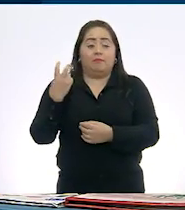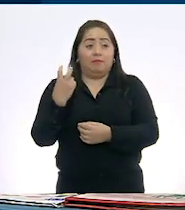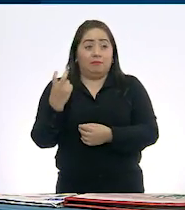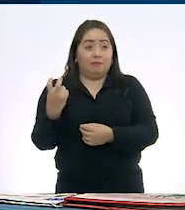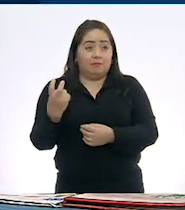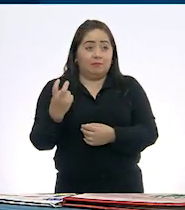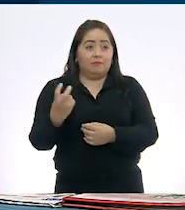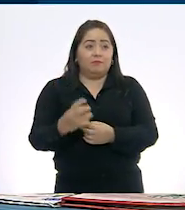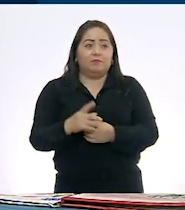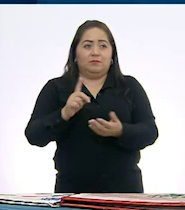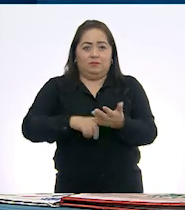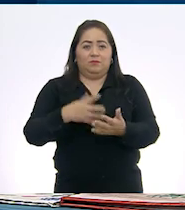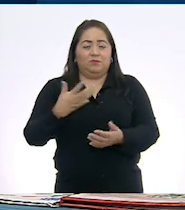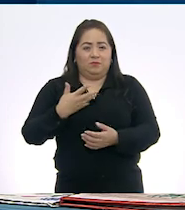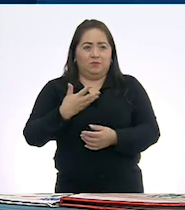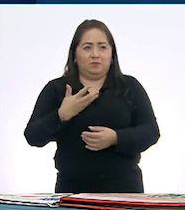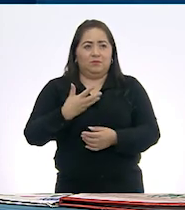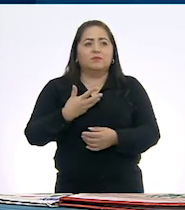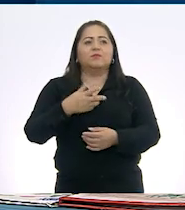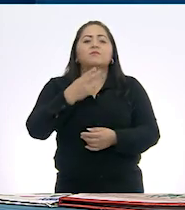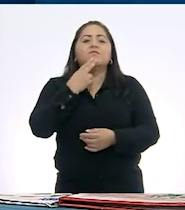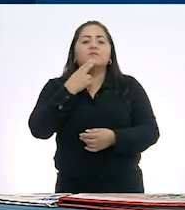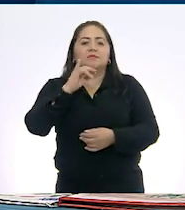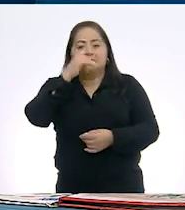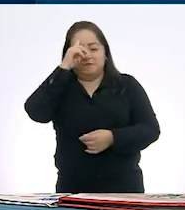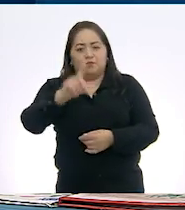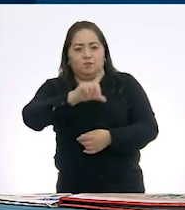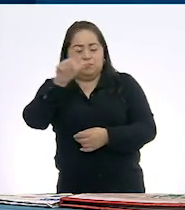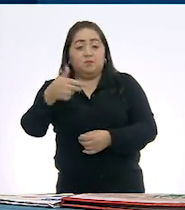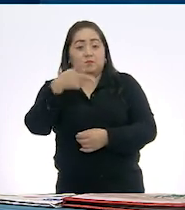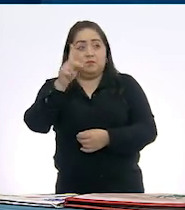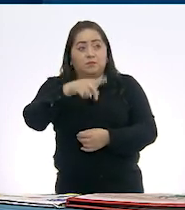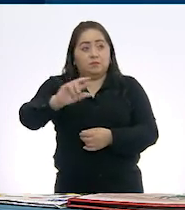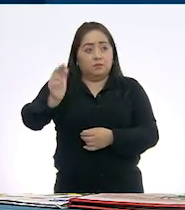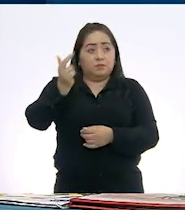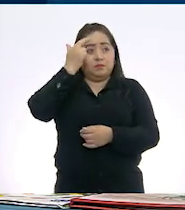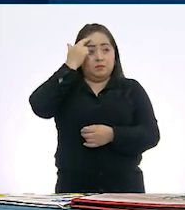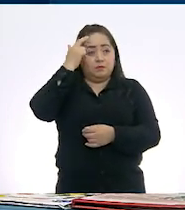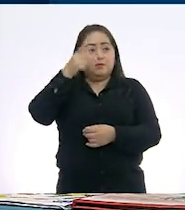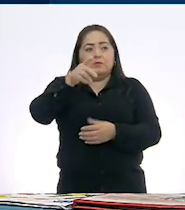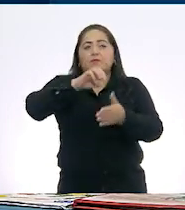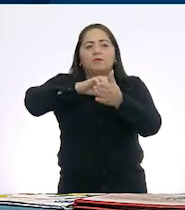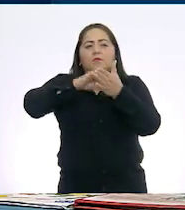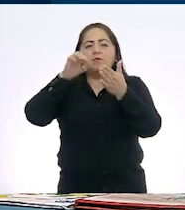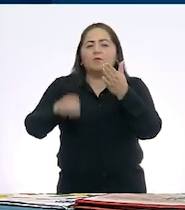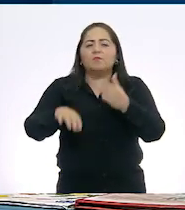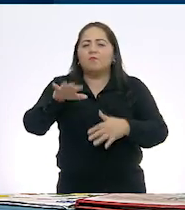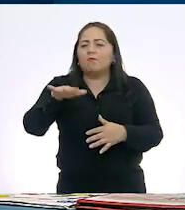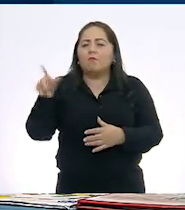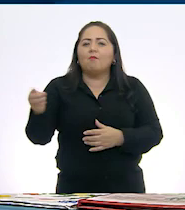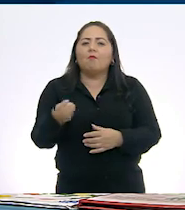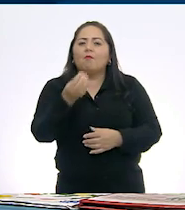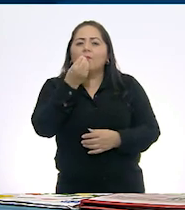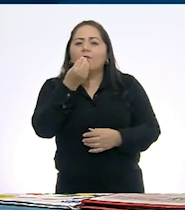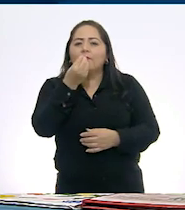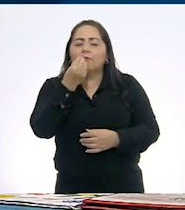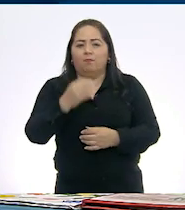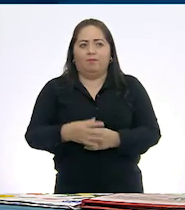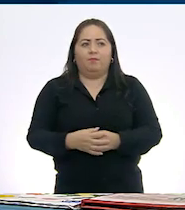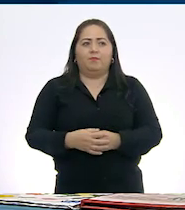vimos ahorita nos va a servir más adelante. Recordemos, volvamos al ejemplo de la comida. ¿Sí? Sí.